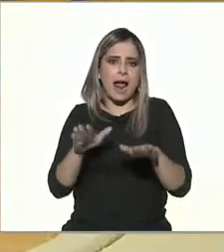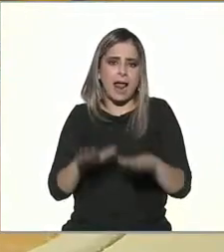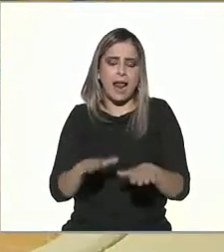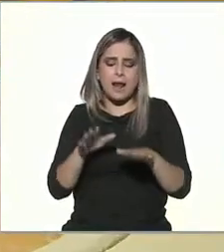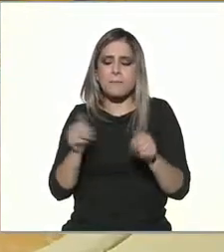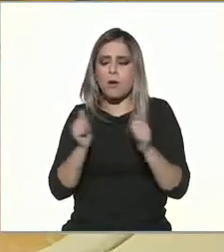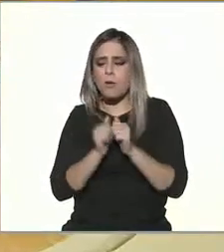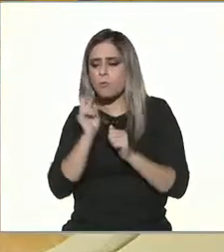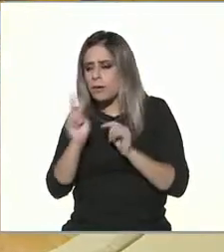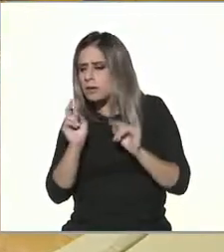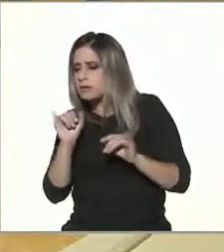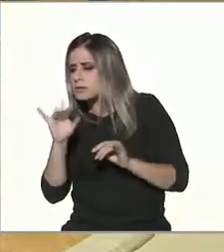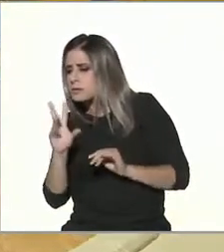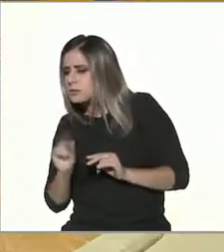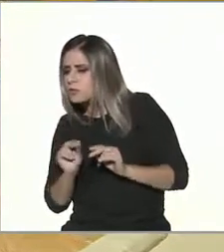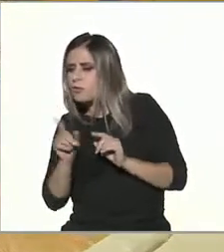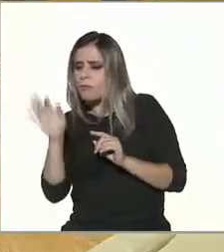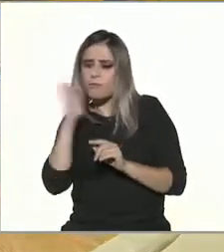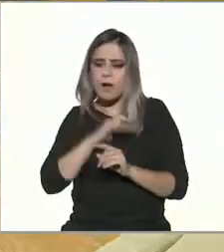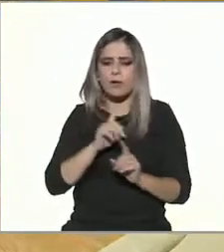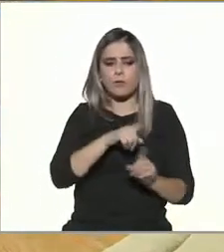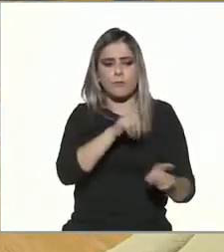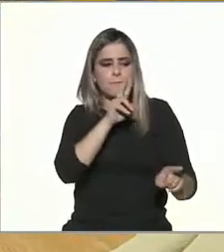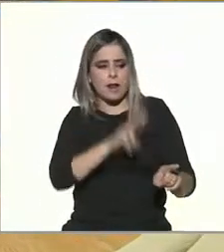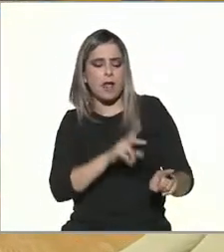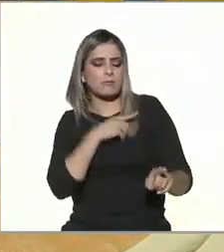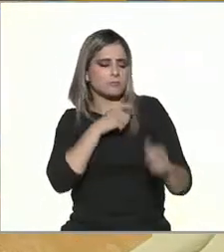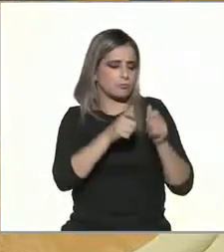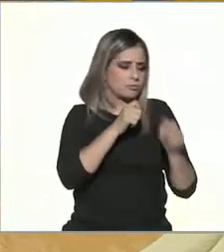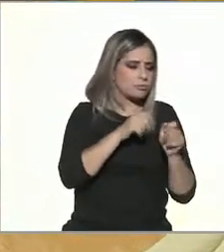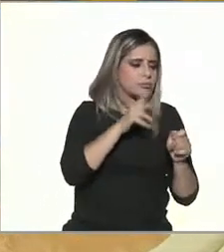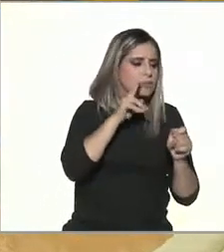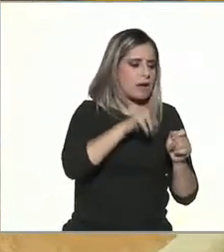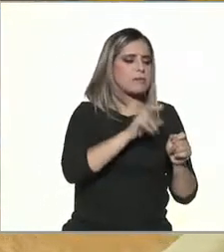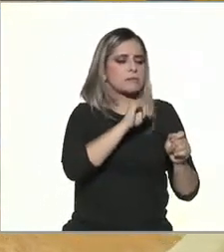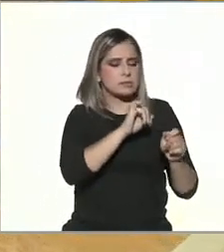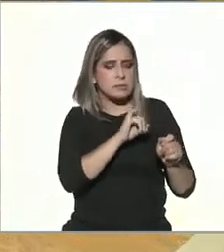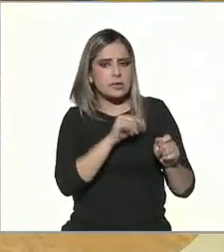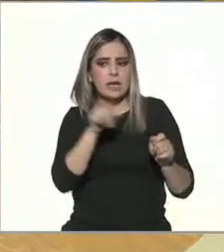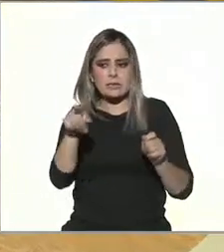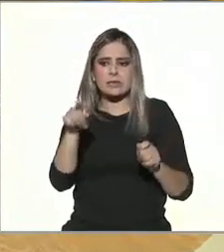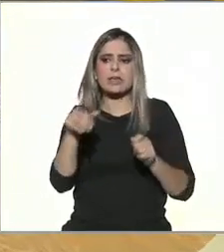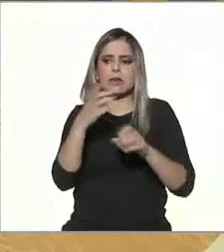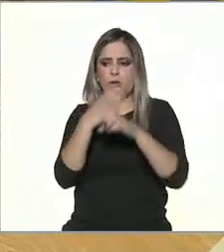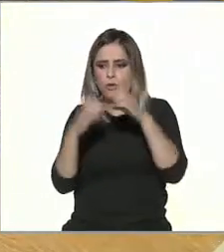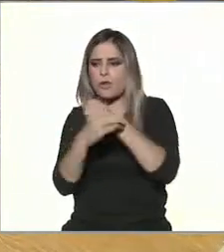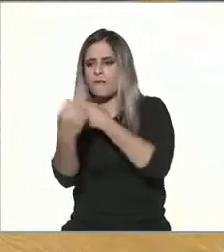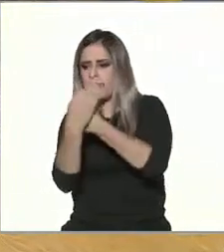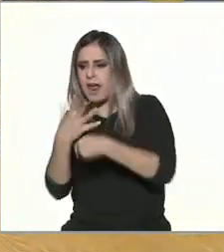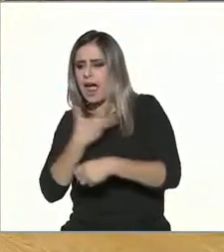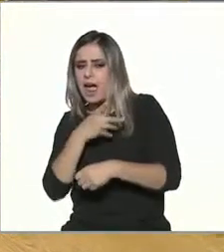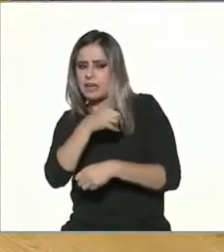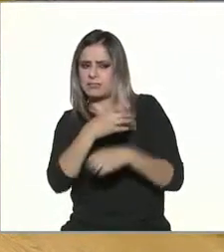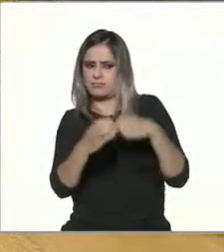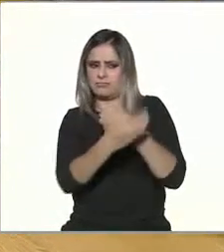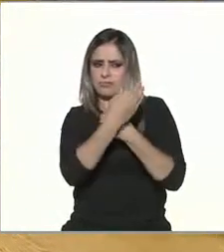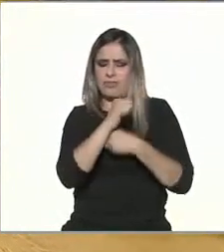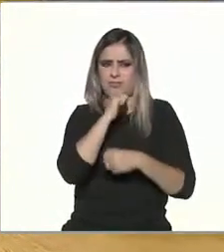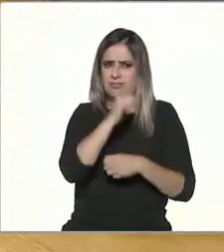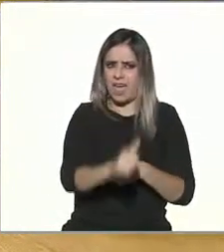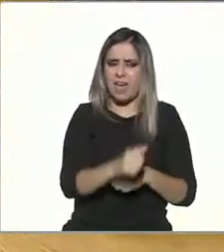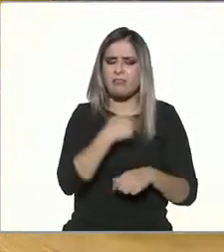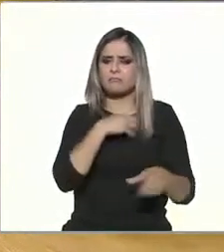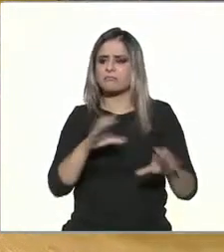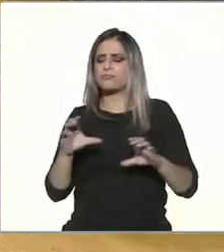hacemos, ¿no? Aprender a conocerse, ver a dónde me enfoco, cómo cada cosa me sirve, o sea que, otra vez, no creo que